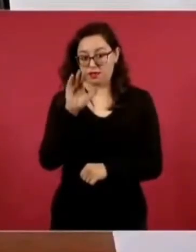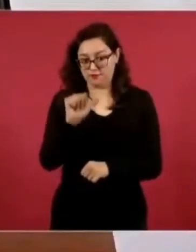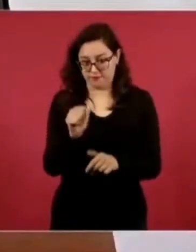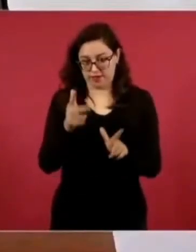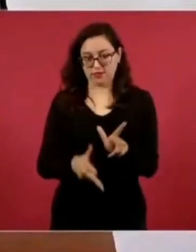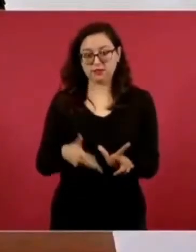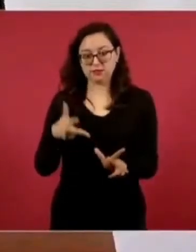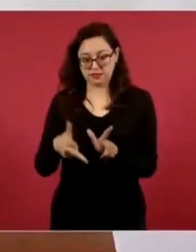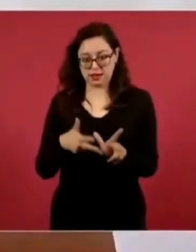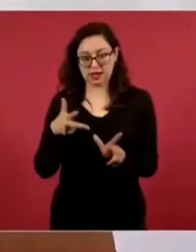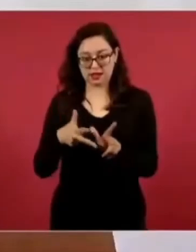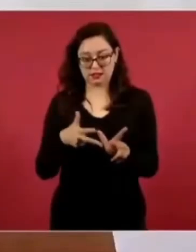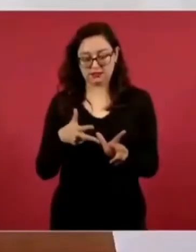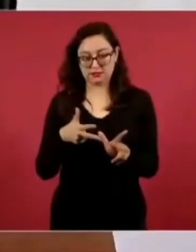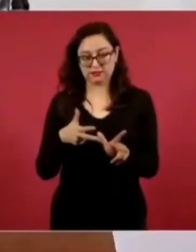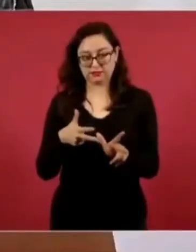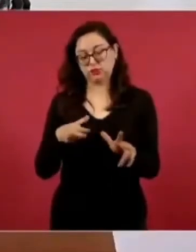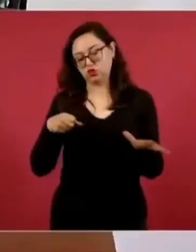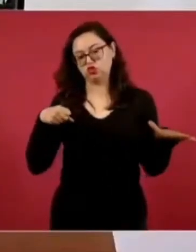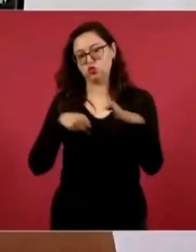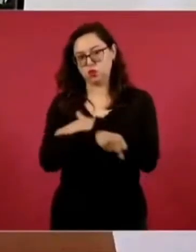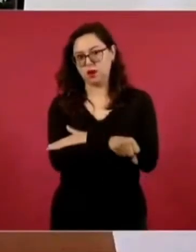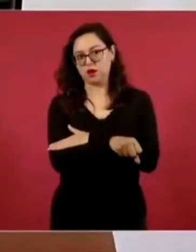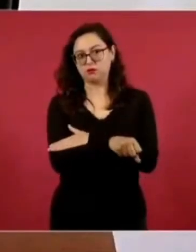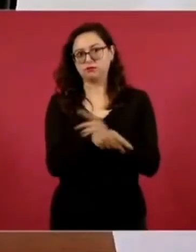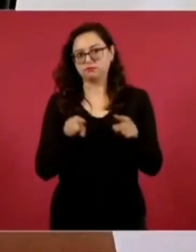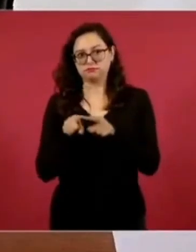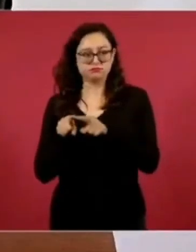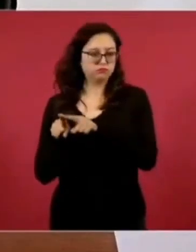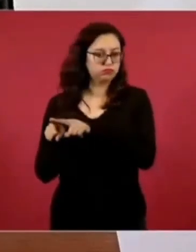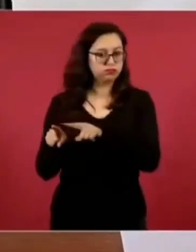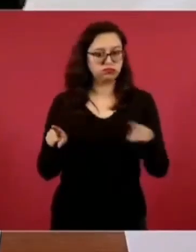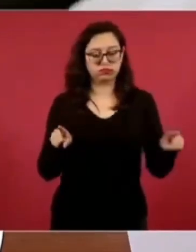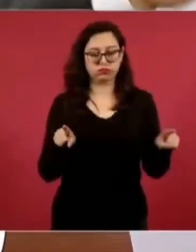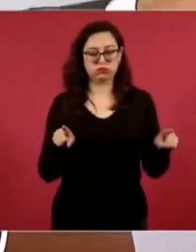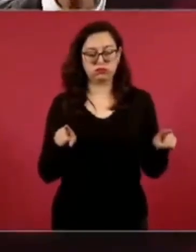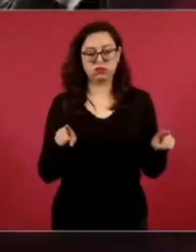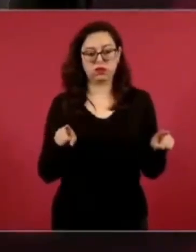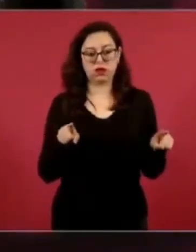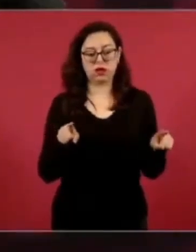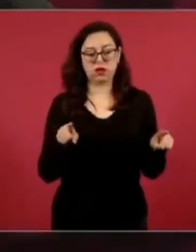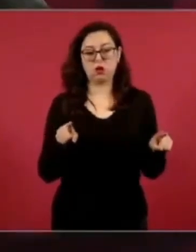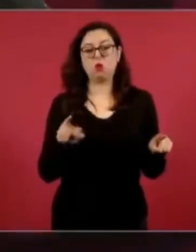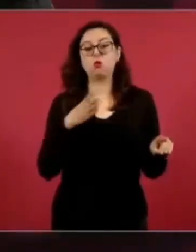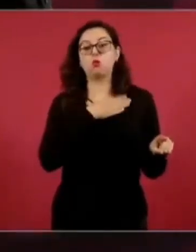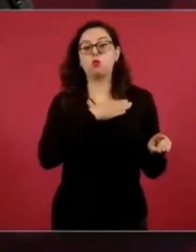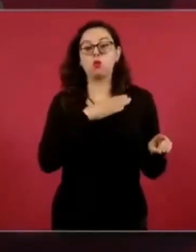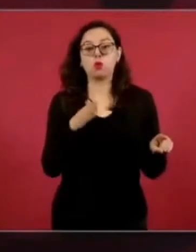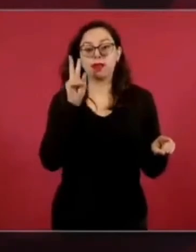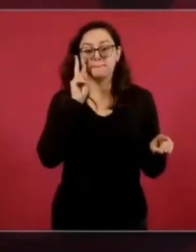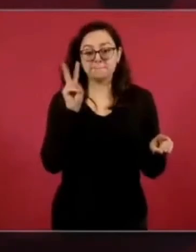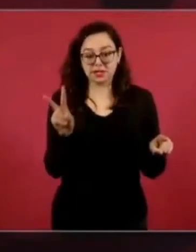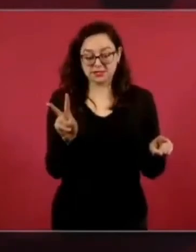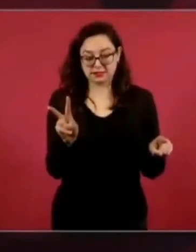hasta Buenavista, claro, es el tramo del